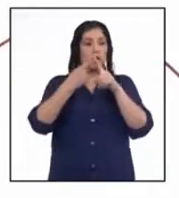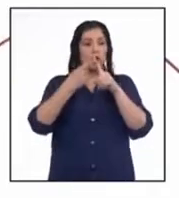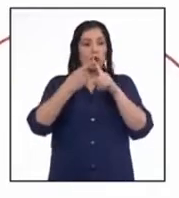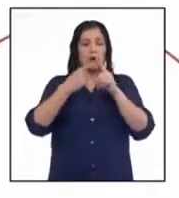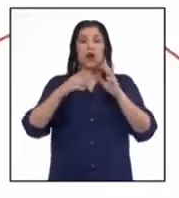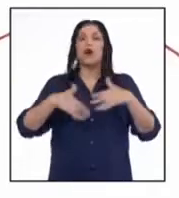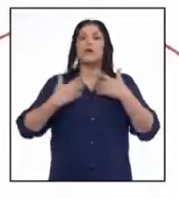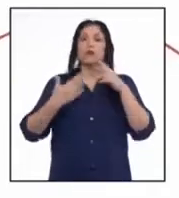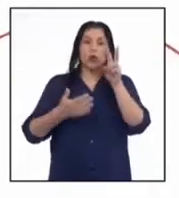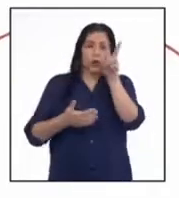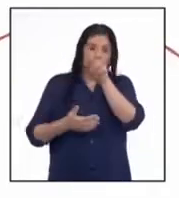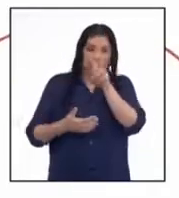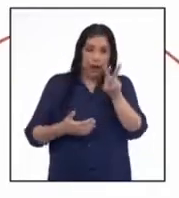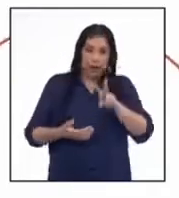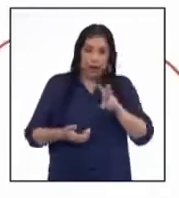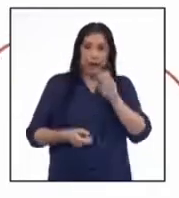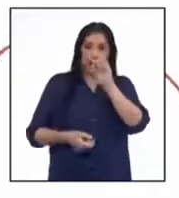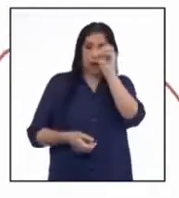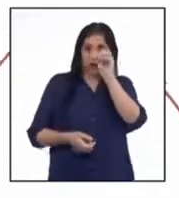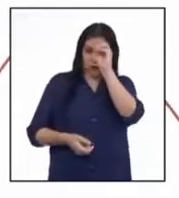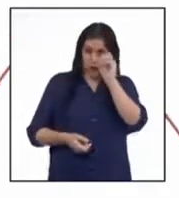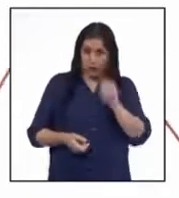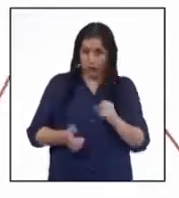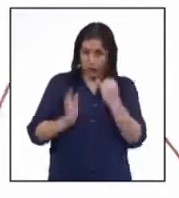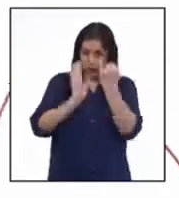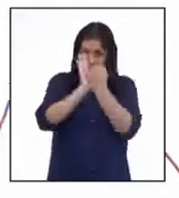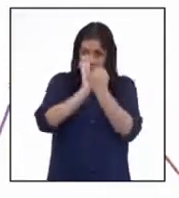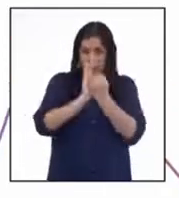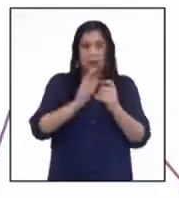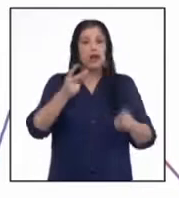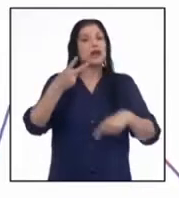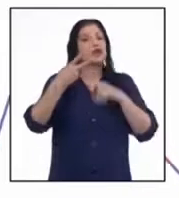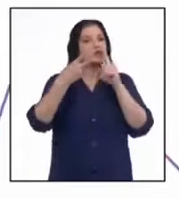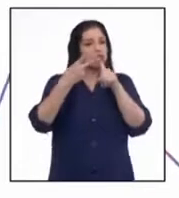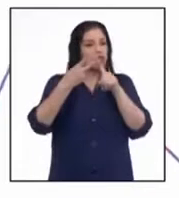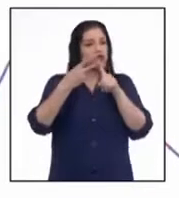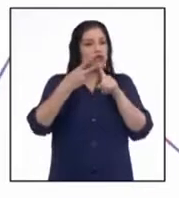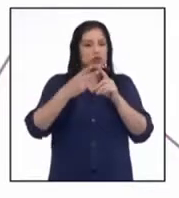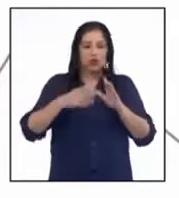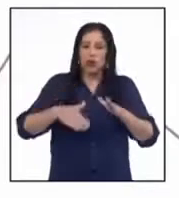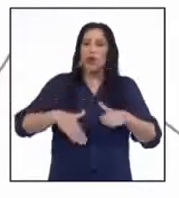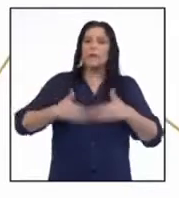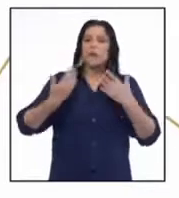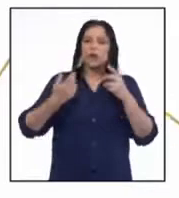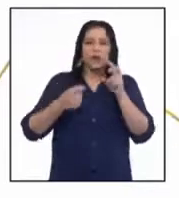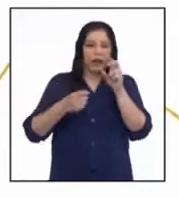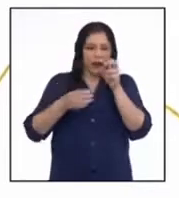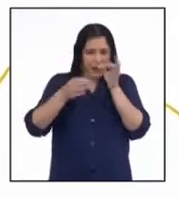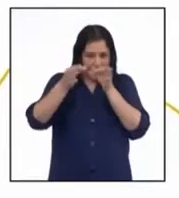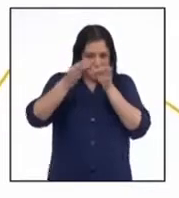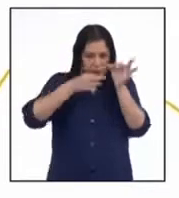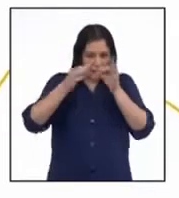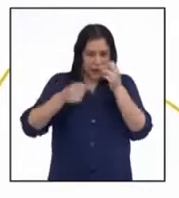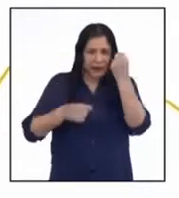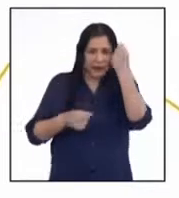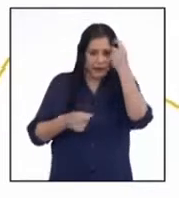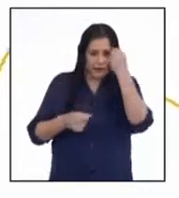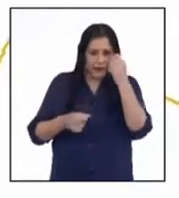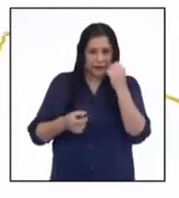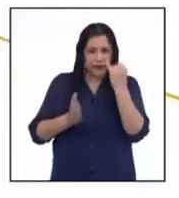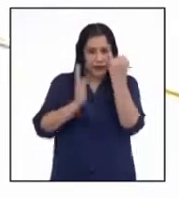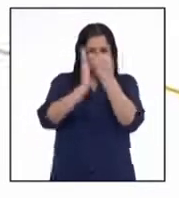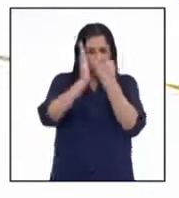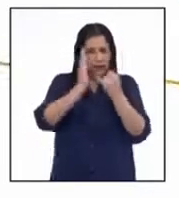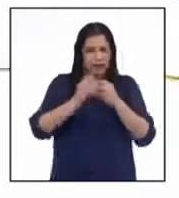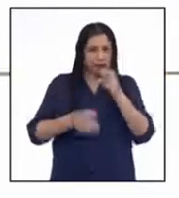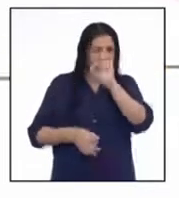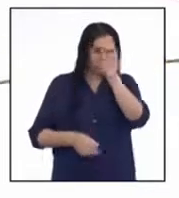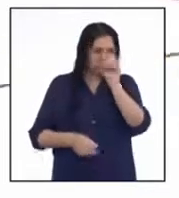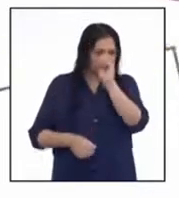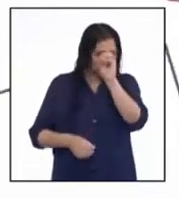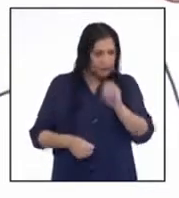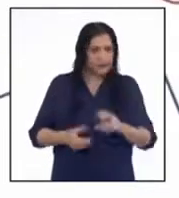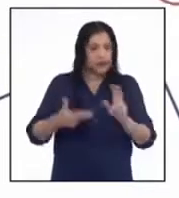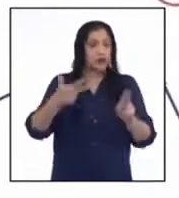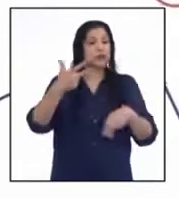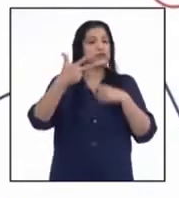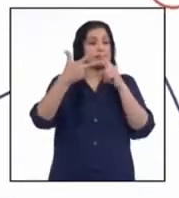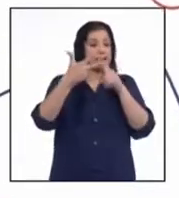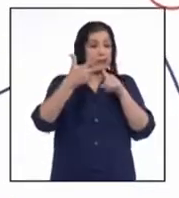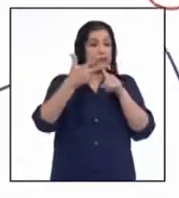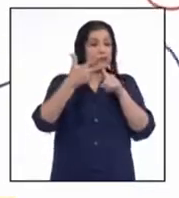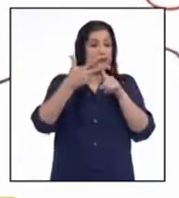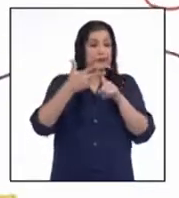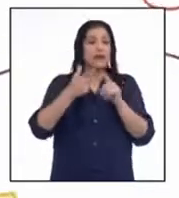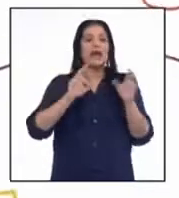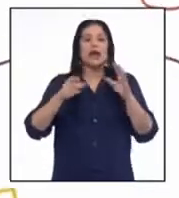Logré leer los gráficos estadísticos. 2. Logré interpretar los gráficos estadísticos. 3.